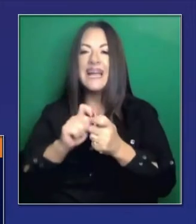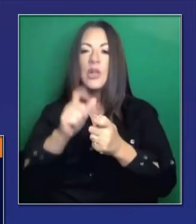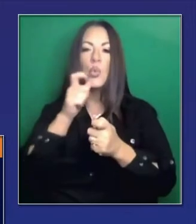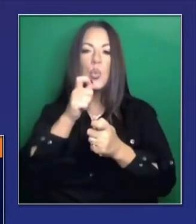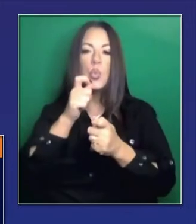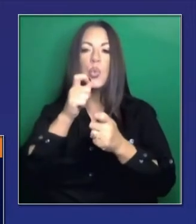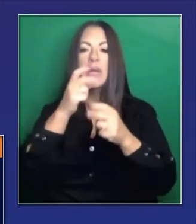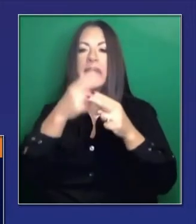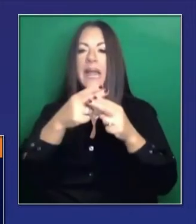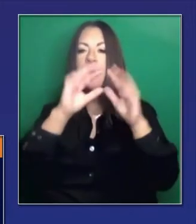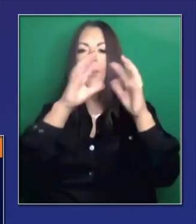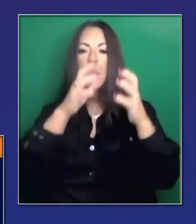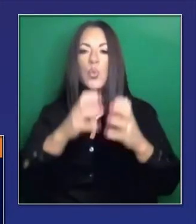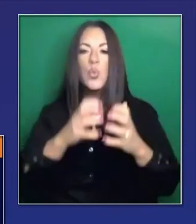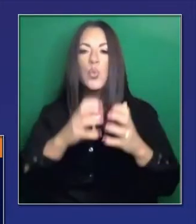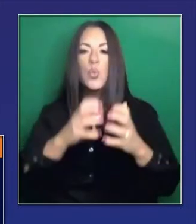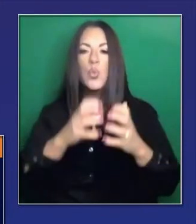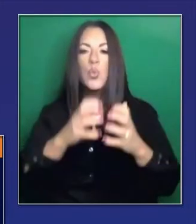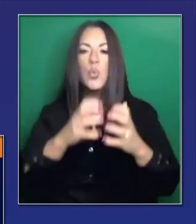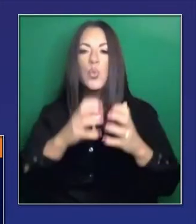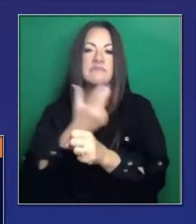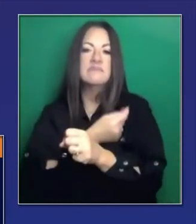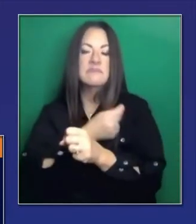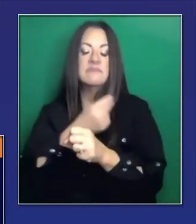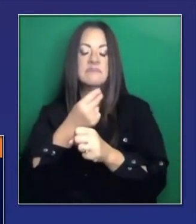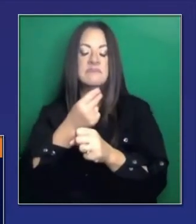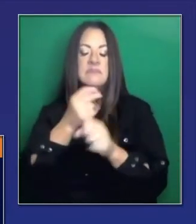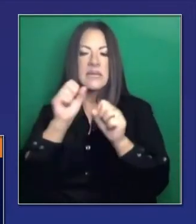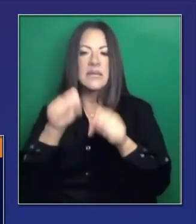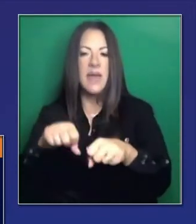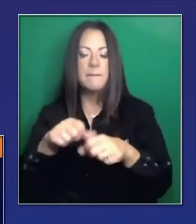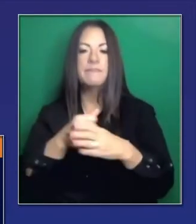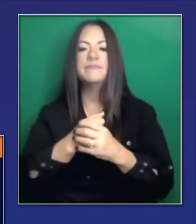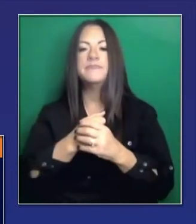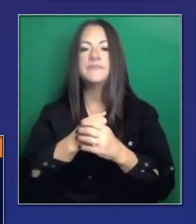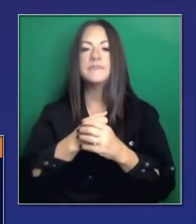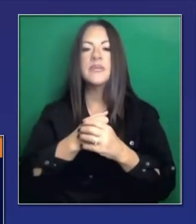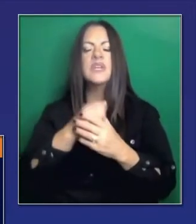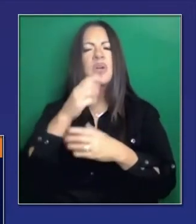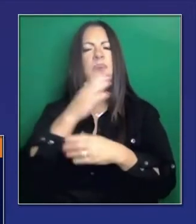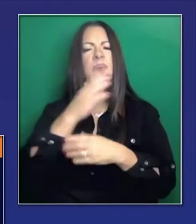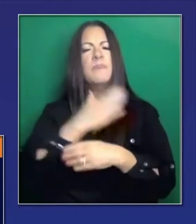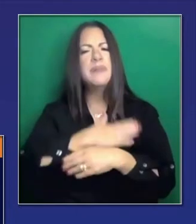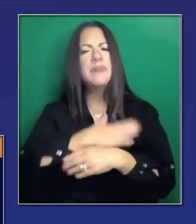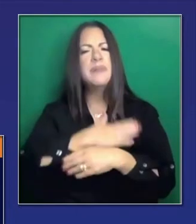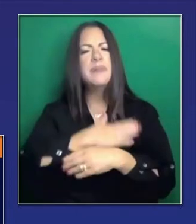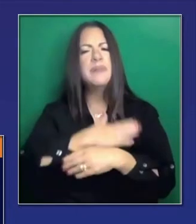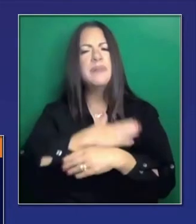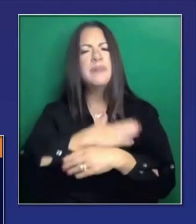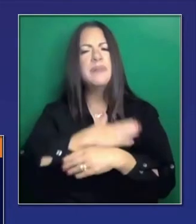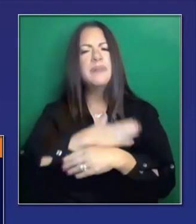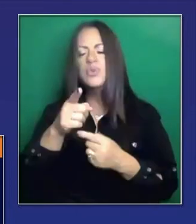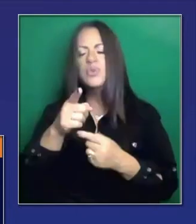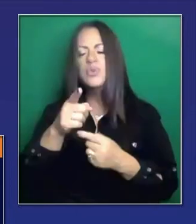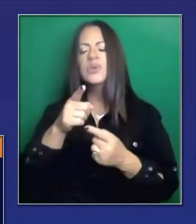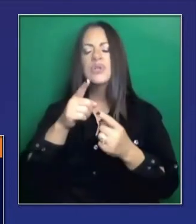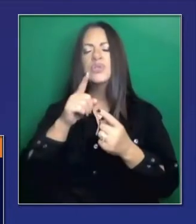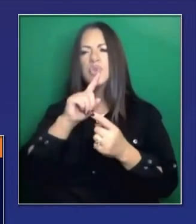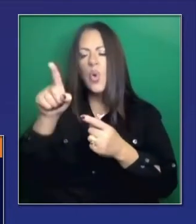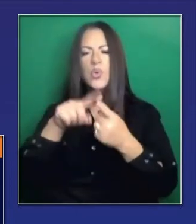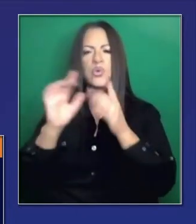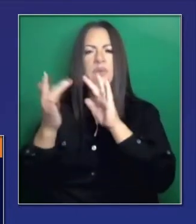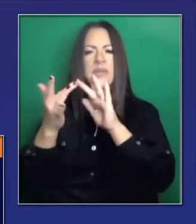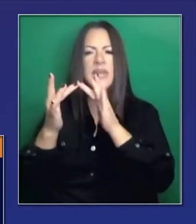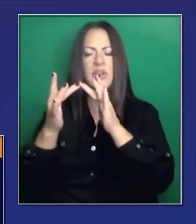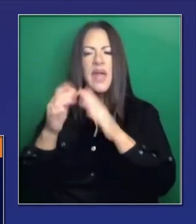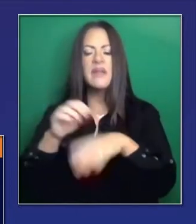a muchos de ustedes seguramente. Si está sintonizándonos, le instamos a que nos sintonice el 6 de enero de 3 a 6